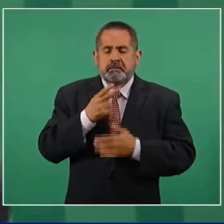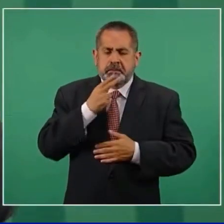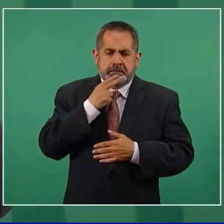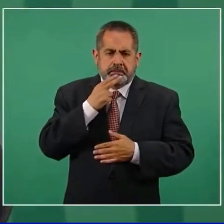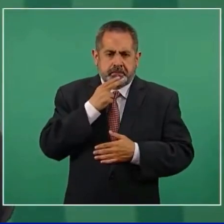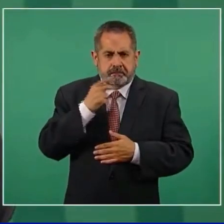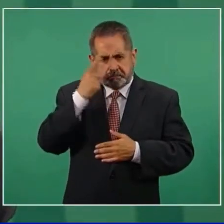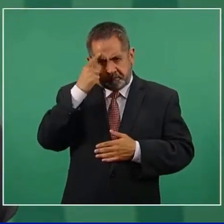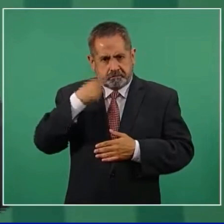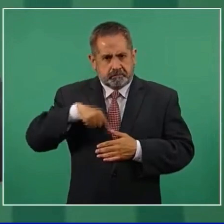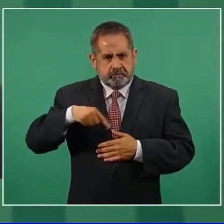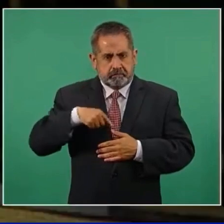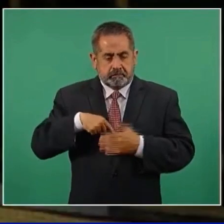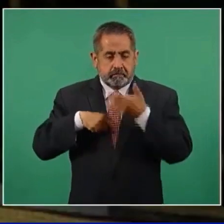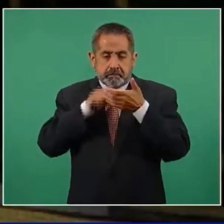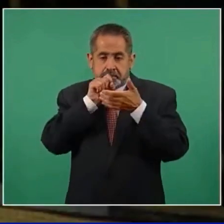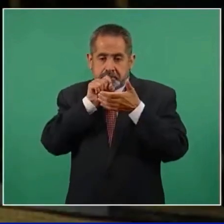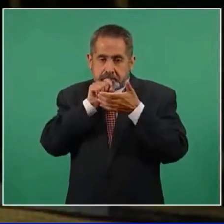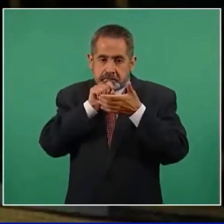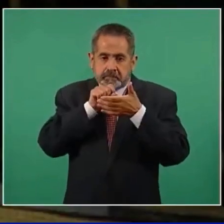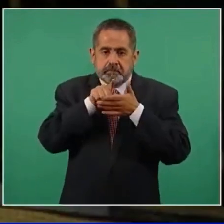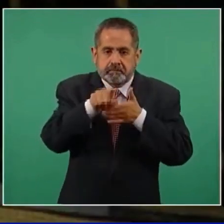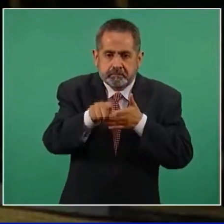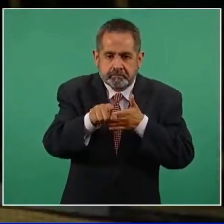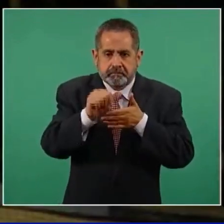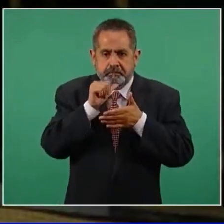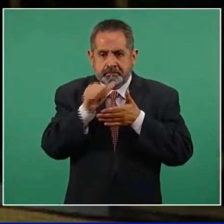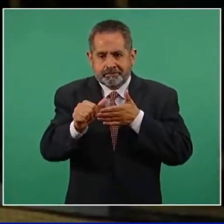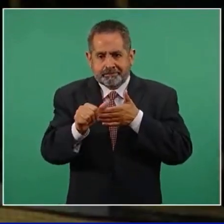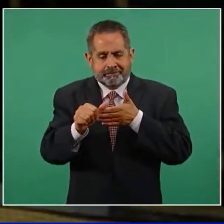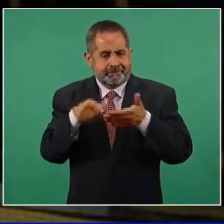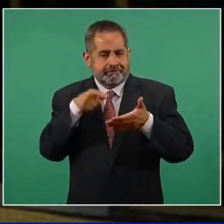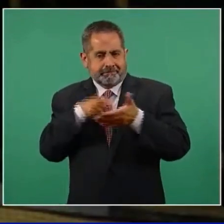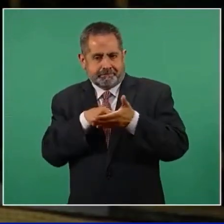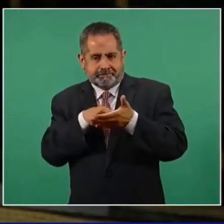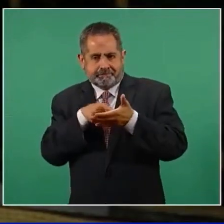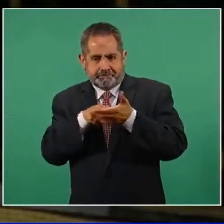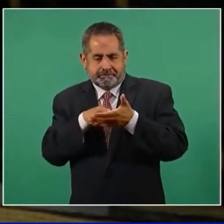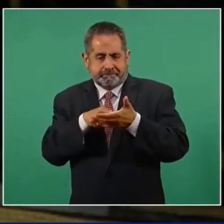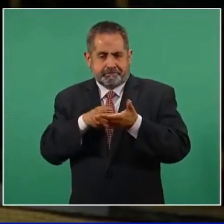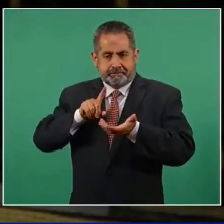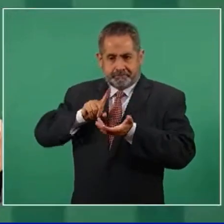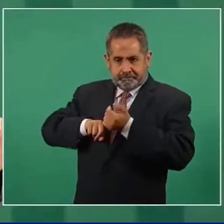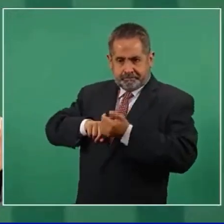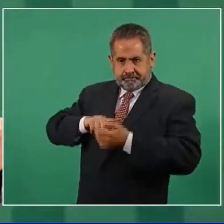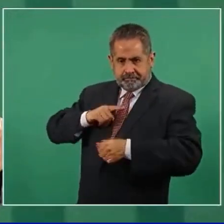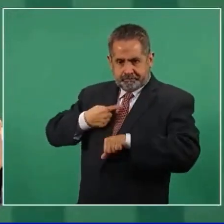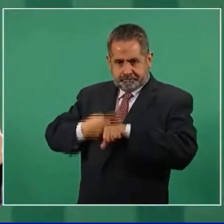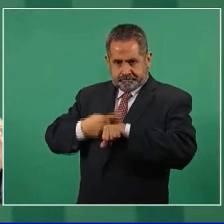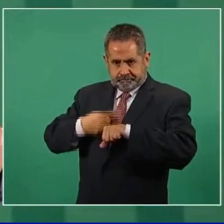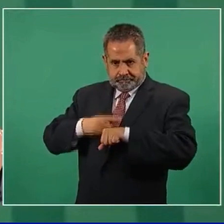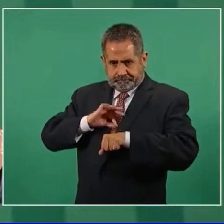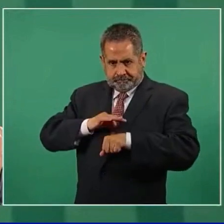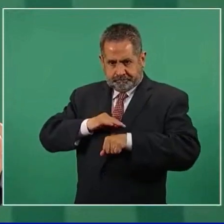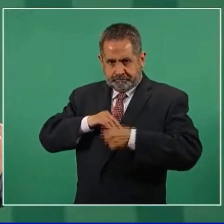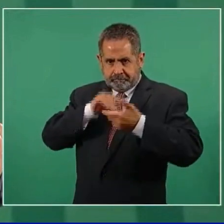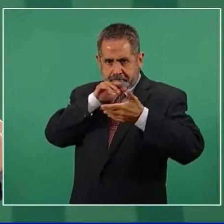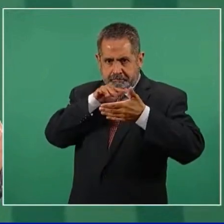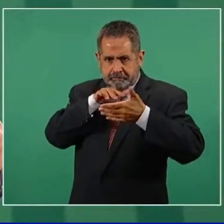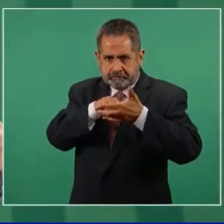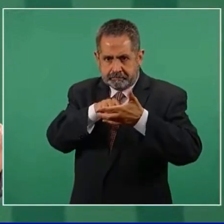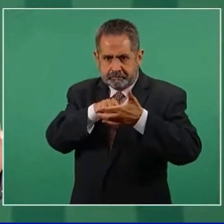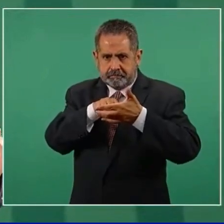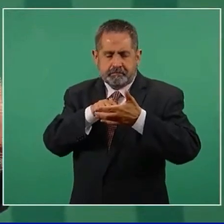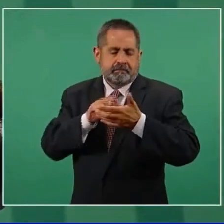útil para evitar la salida de las partículas líquidas que llevan el virus en las personas infectadas. Es